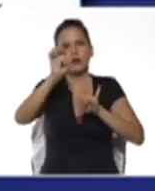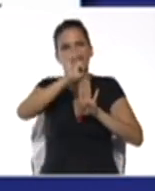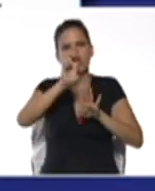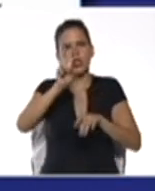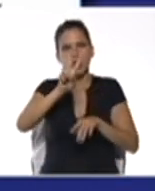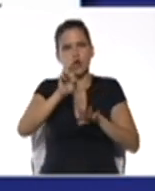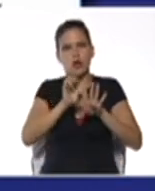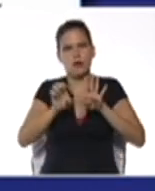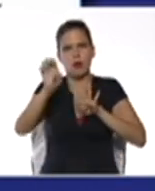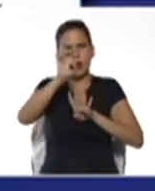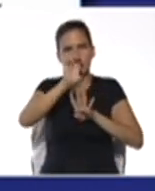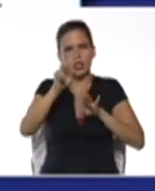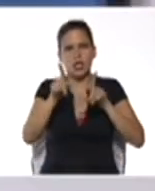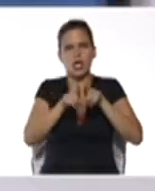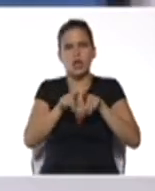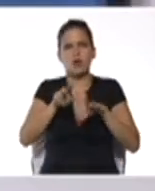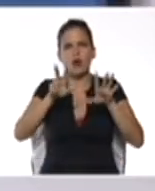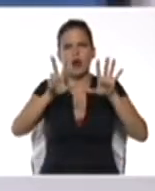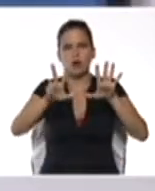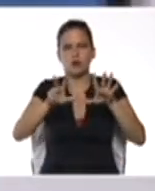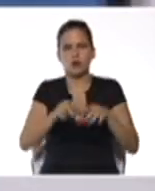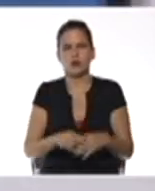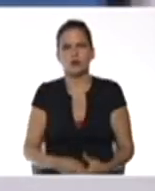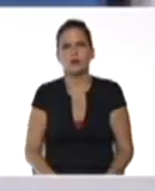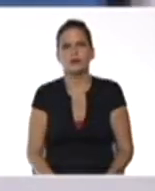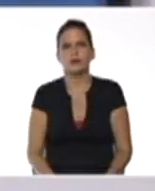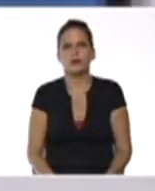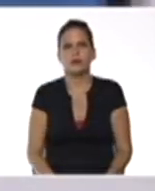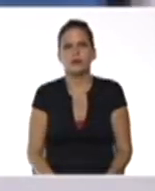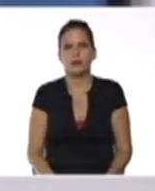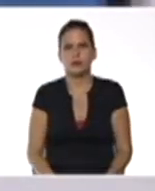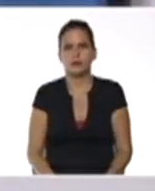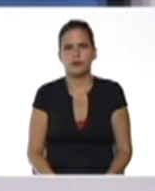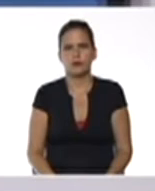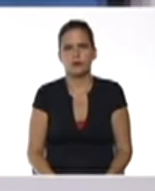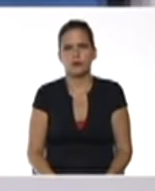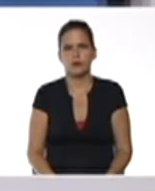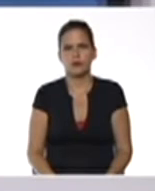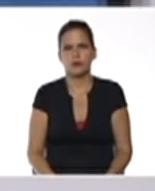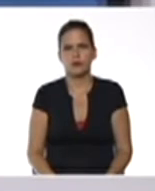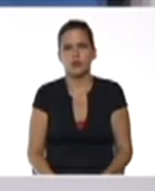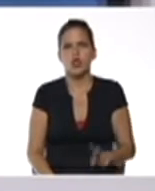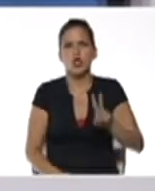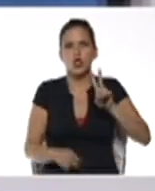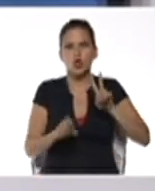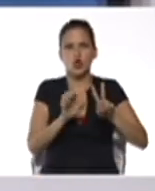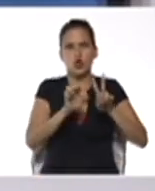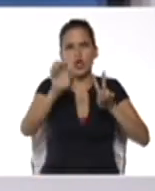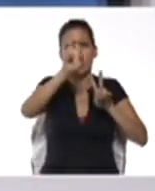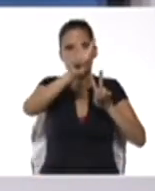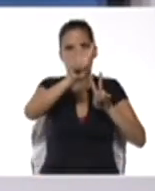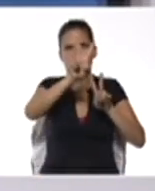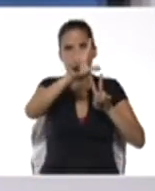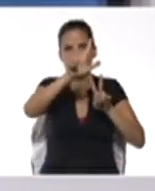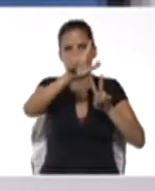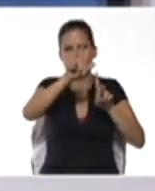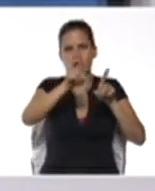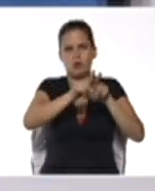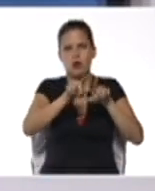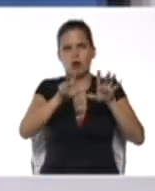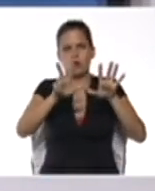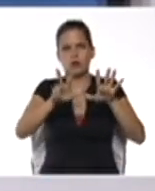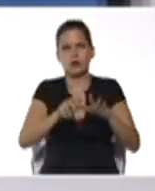queda 8 porque 2 por 2 4 por 2 8 lo demás queda igual más 2 por m más 4